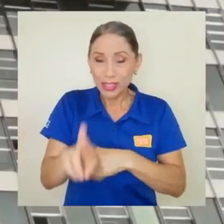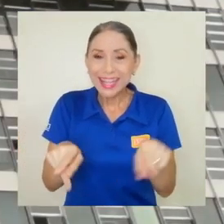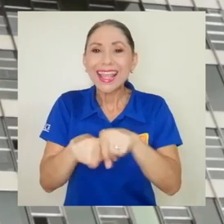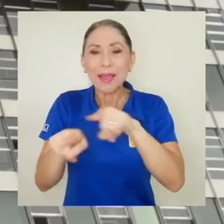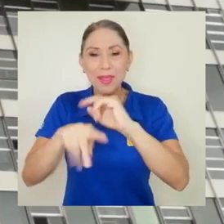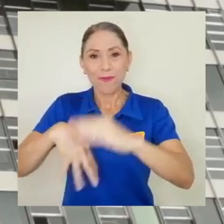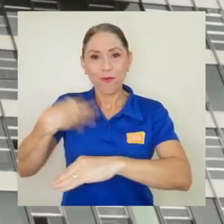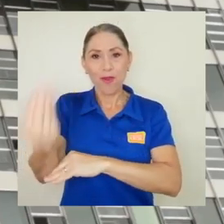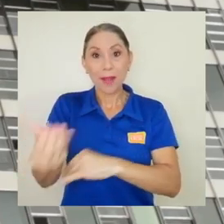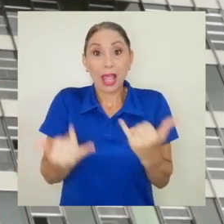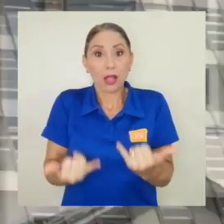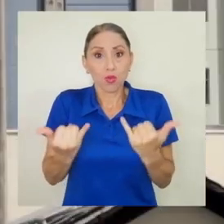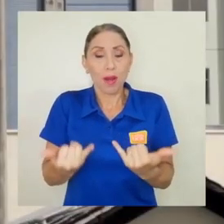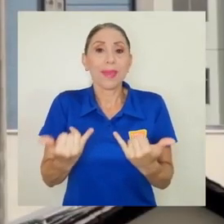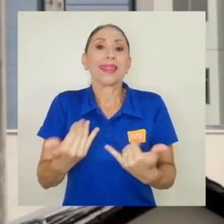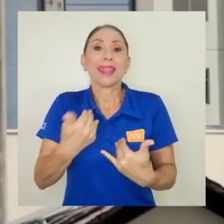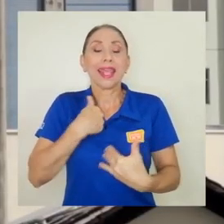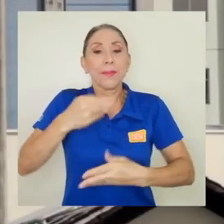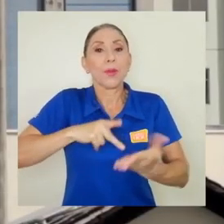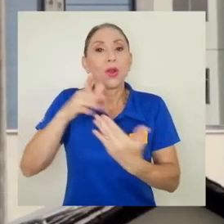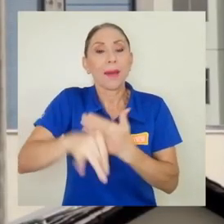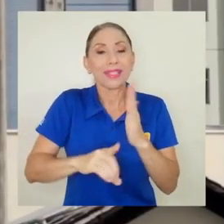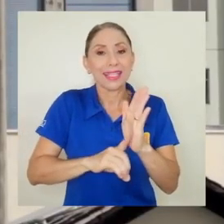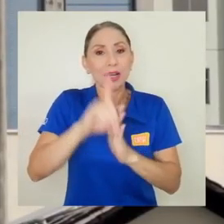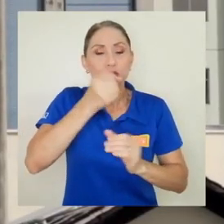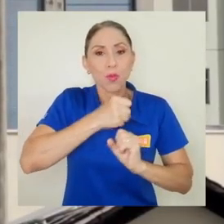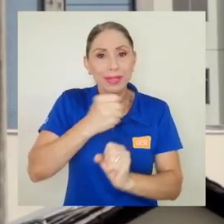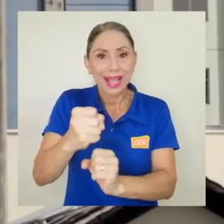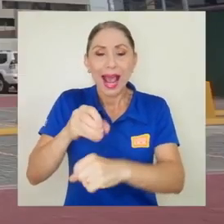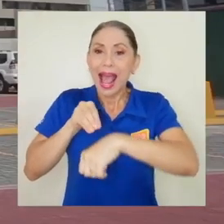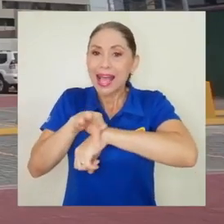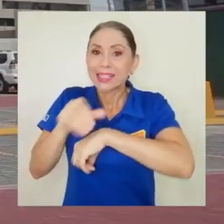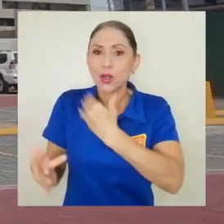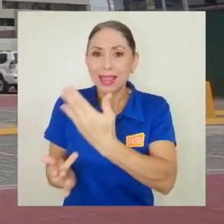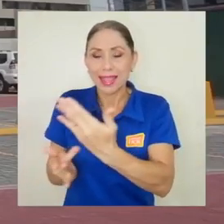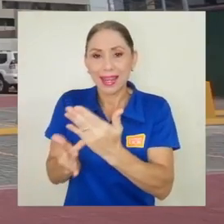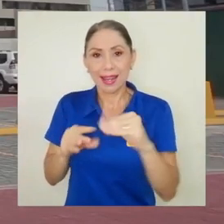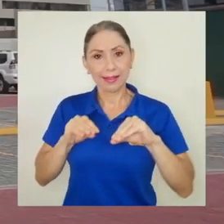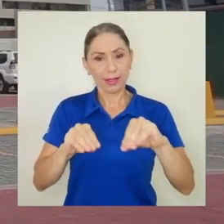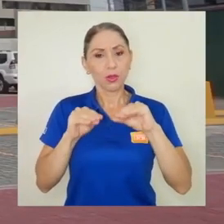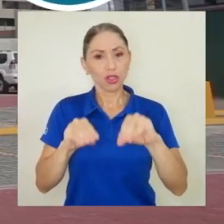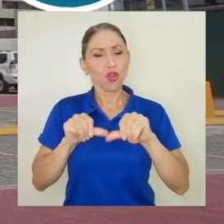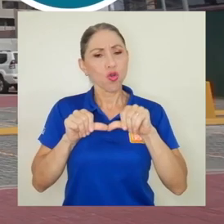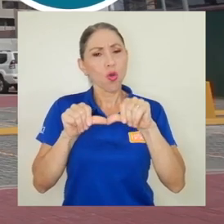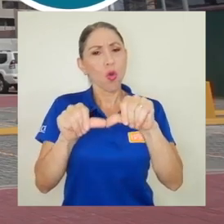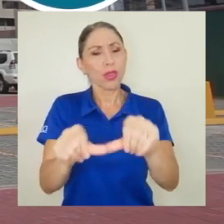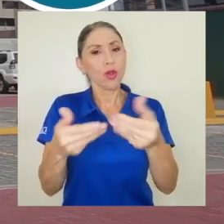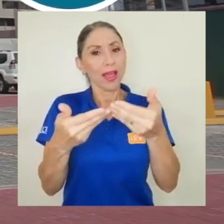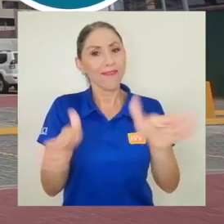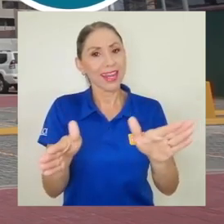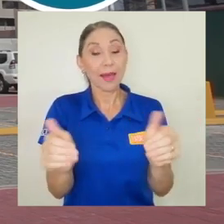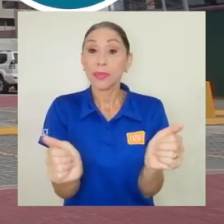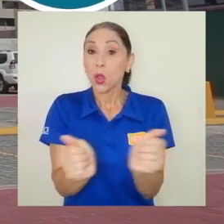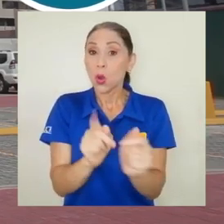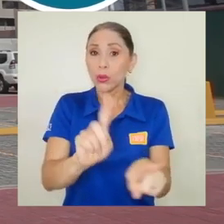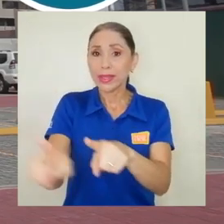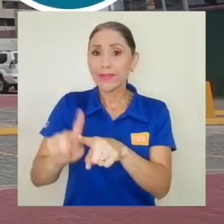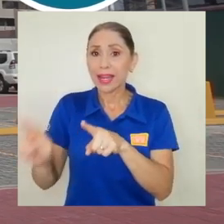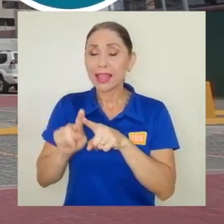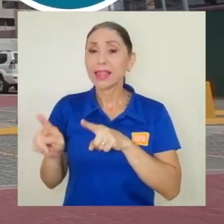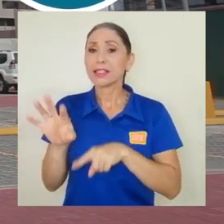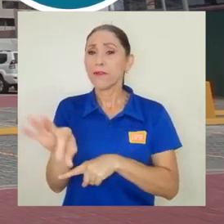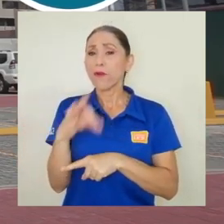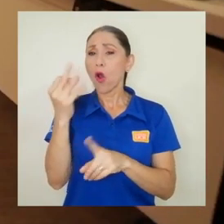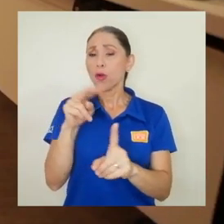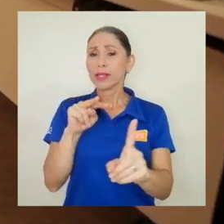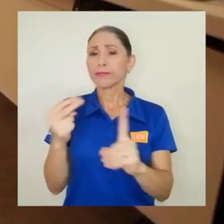Actualmente, opera programas de desarrollo municipal, asesoría técnica y educación continua y abierta, los cuales, mediante diferentes